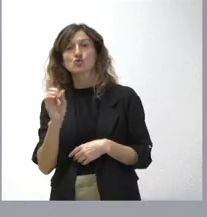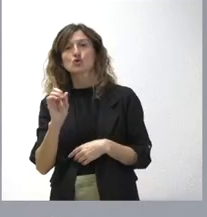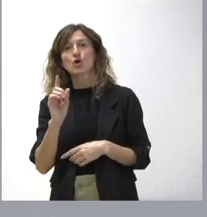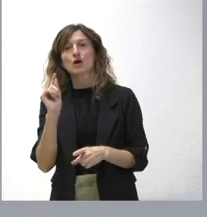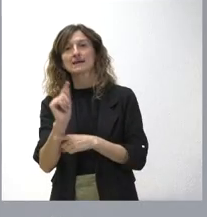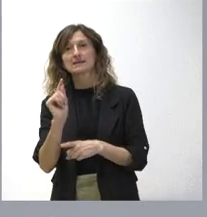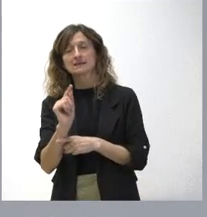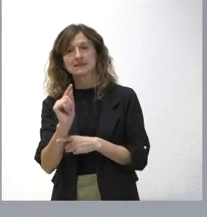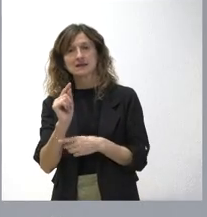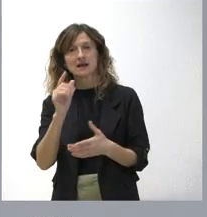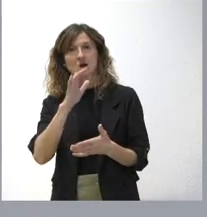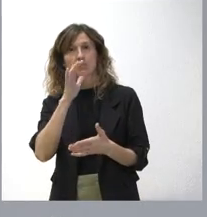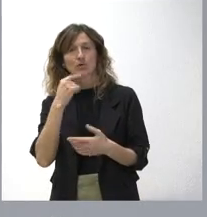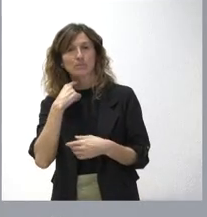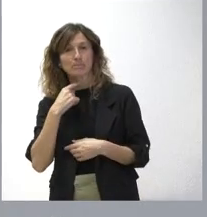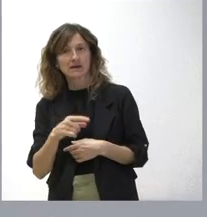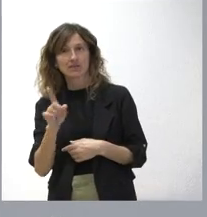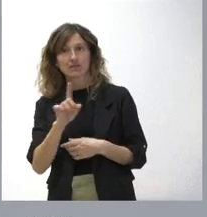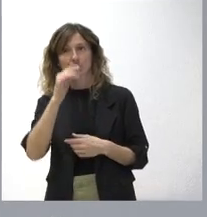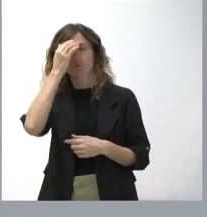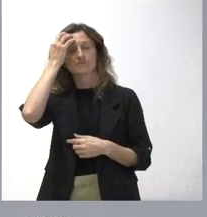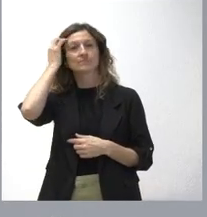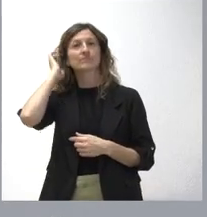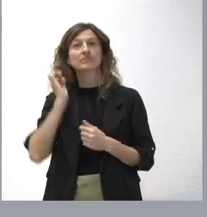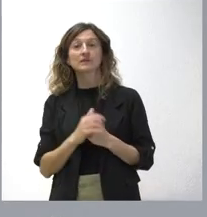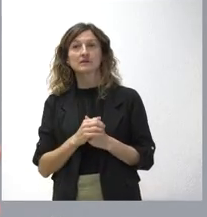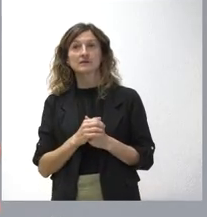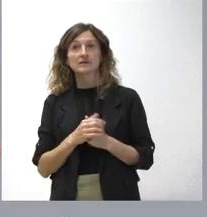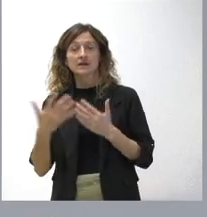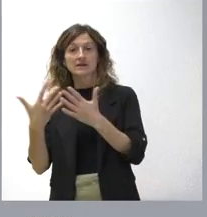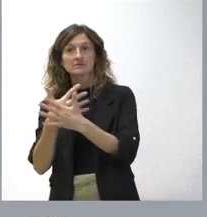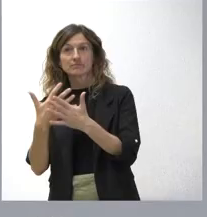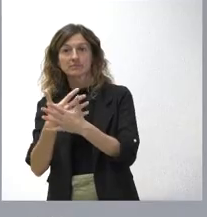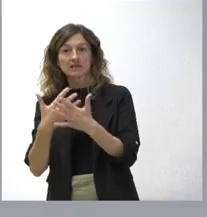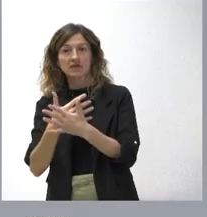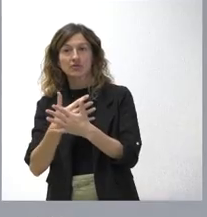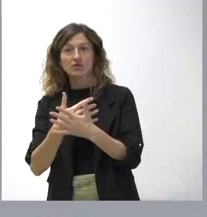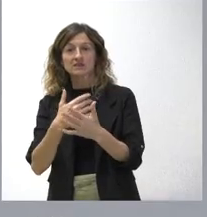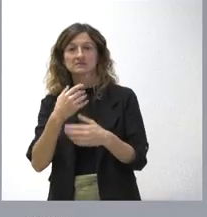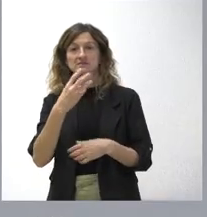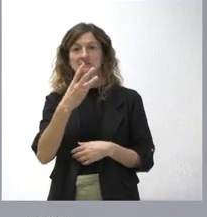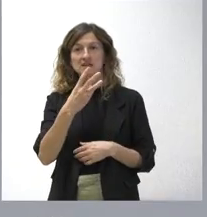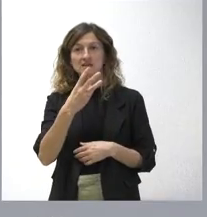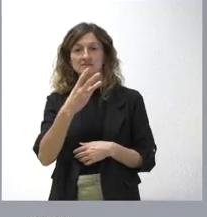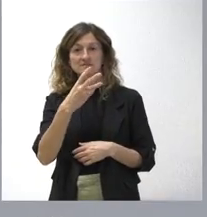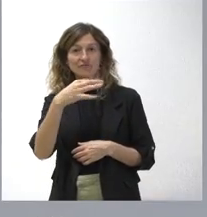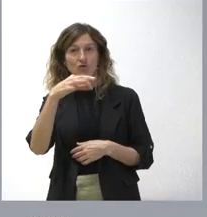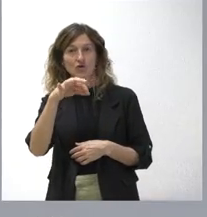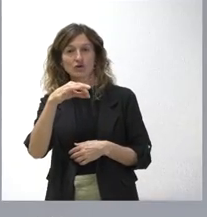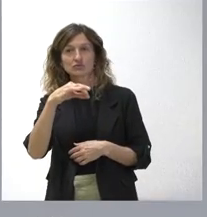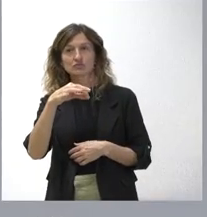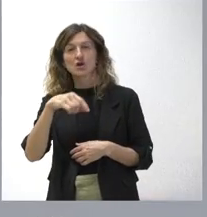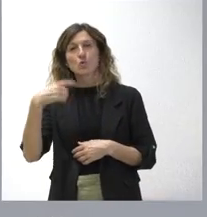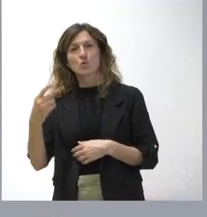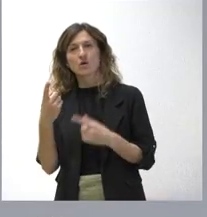hayamos perdido, por así decir. Las explicaciones, si valen tres folios en un año, no necesitan